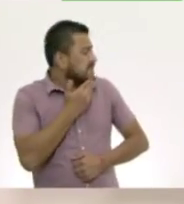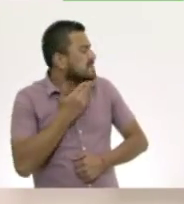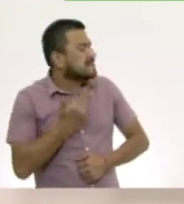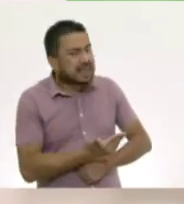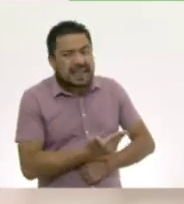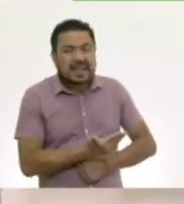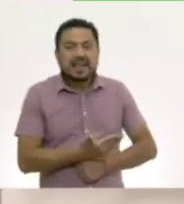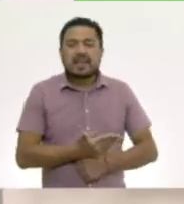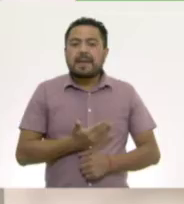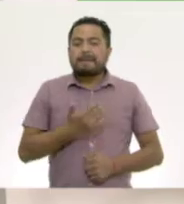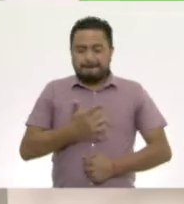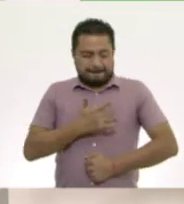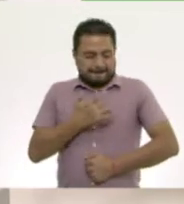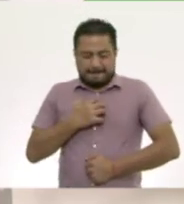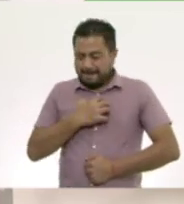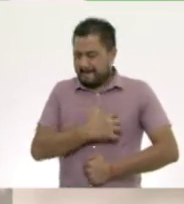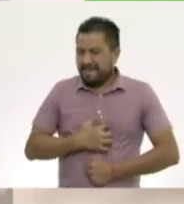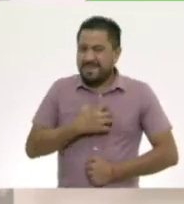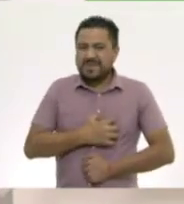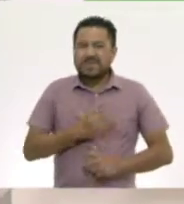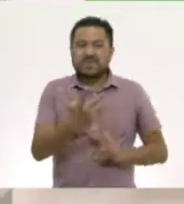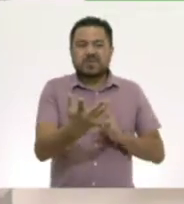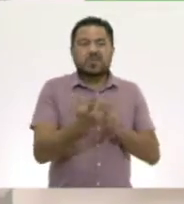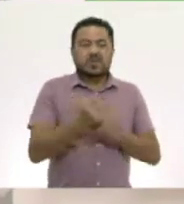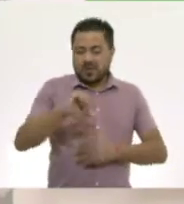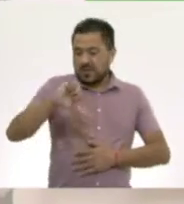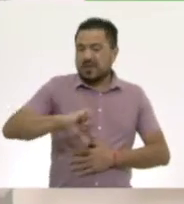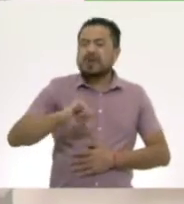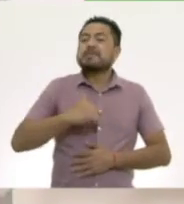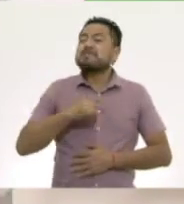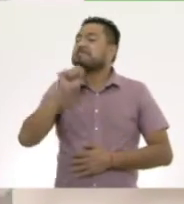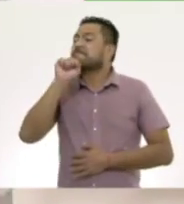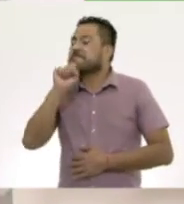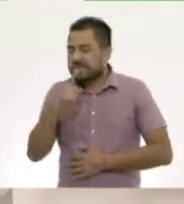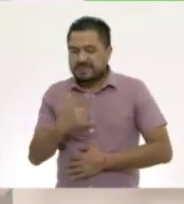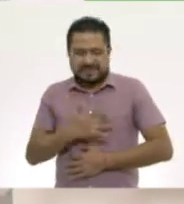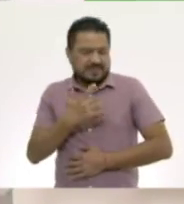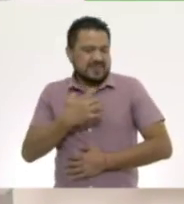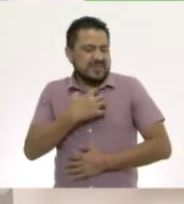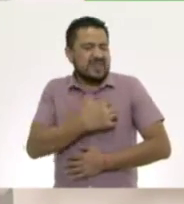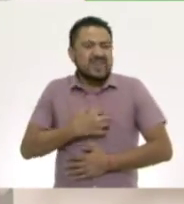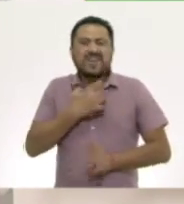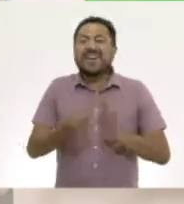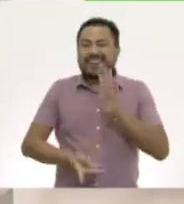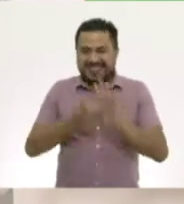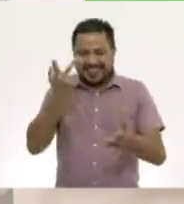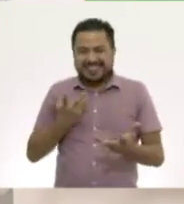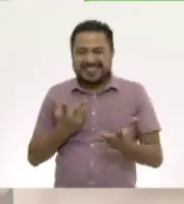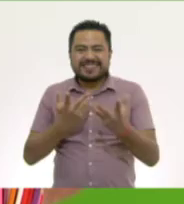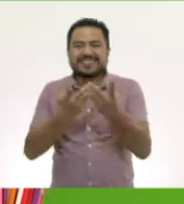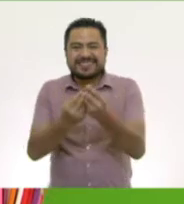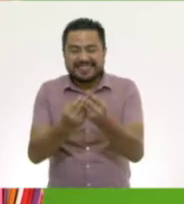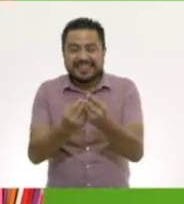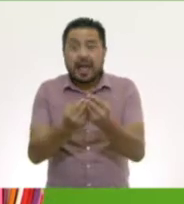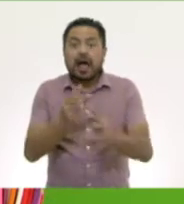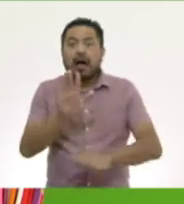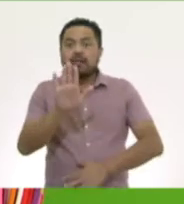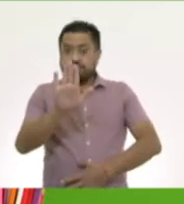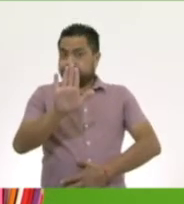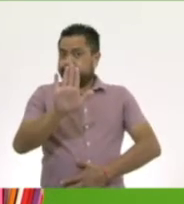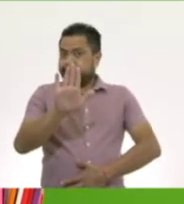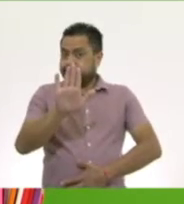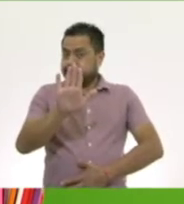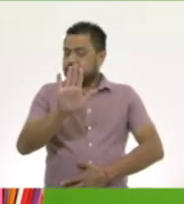Bien, estamos muy contentos de que estés con nosotros. Yo también estoy muy contenta de estar nuevamente aquí. ¡Ey, ey!